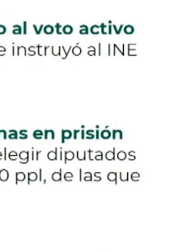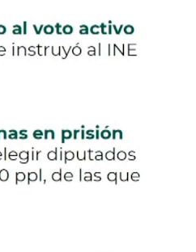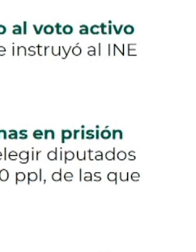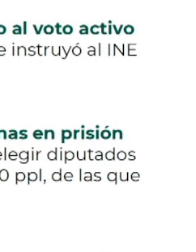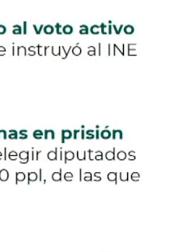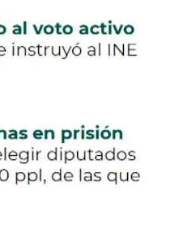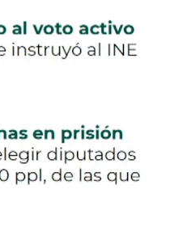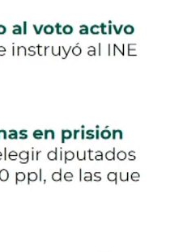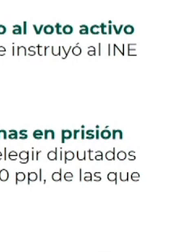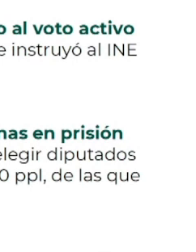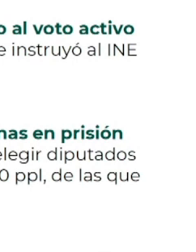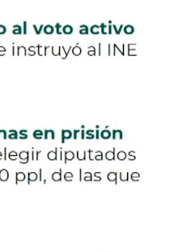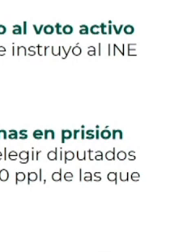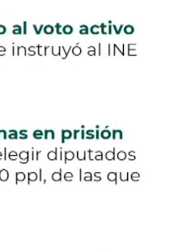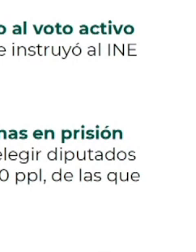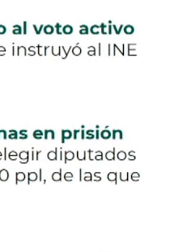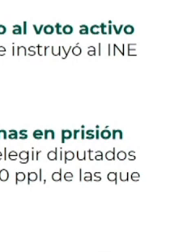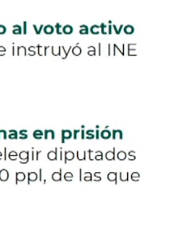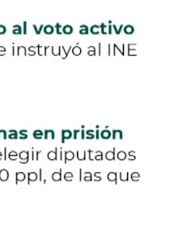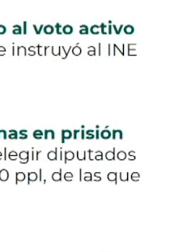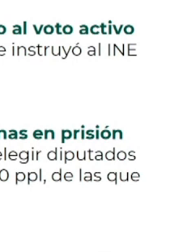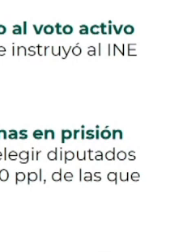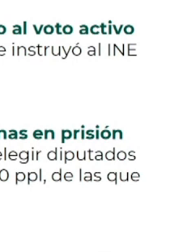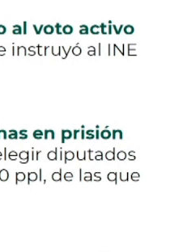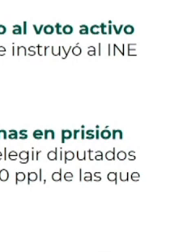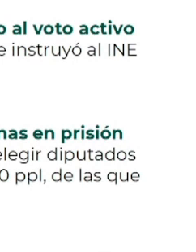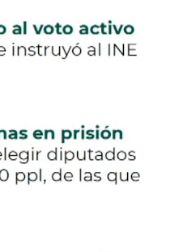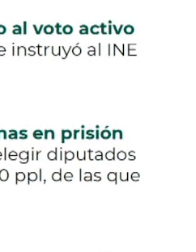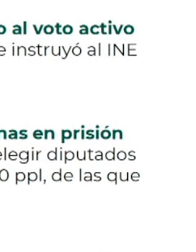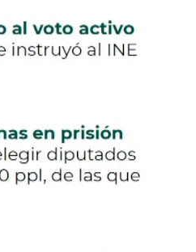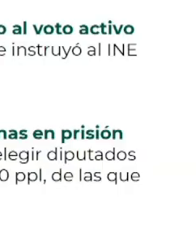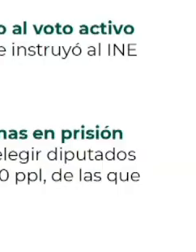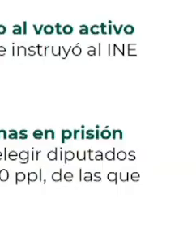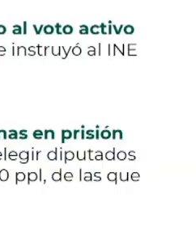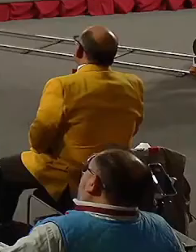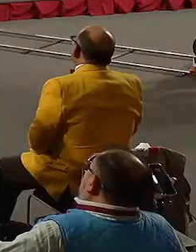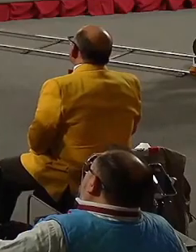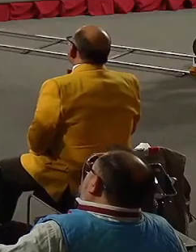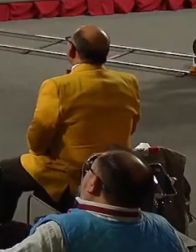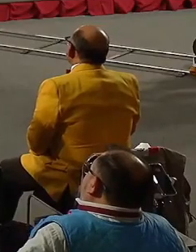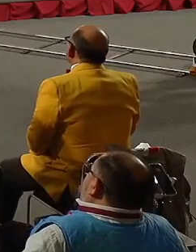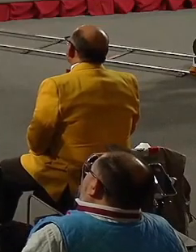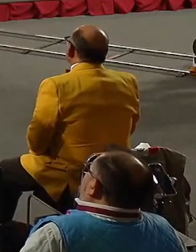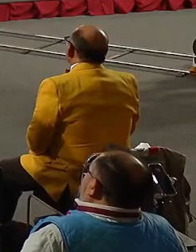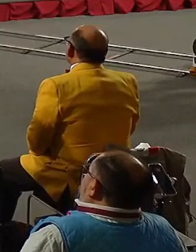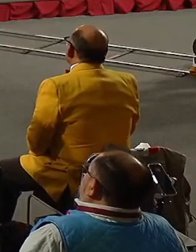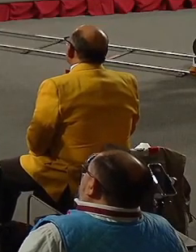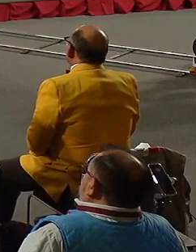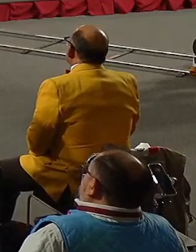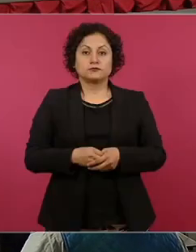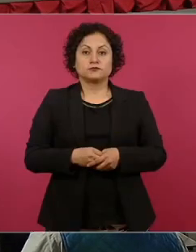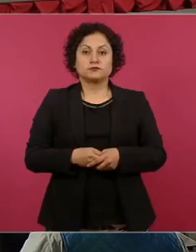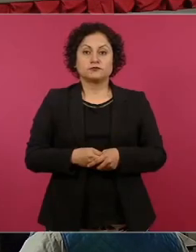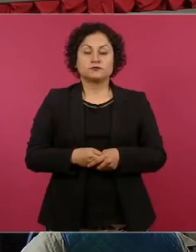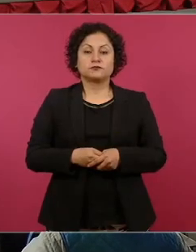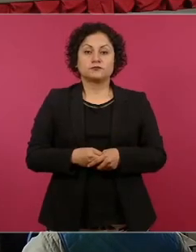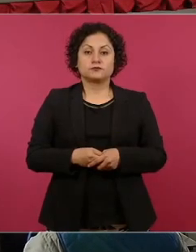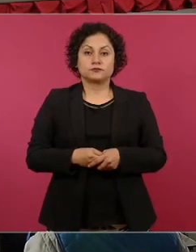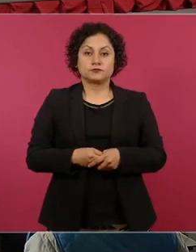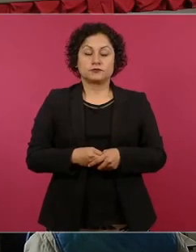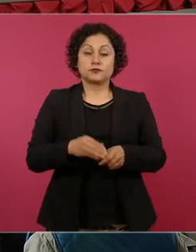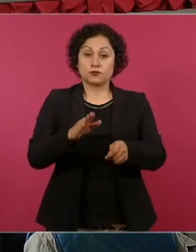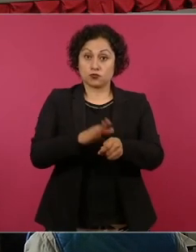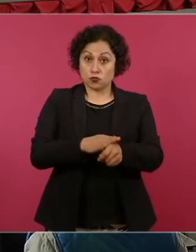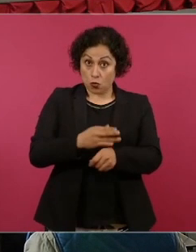a la presidencia en todos los reclusorios federales y estatales. Por ello, el personal del